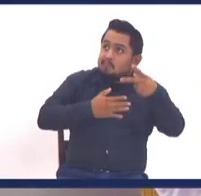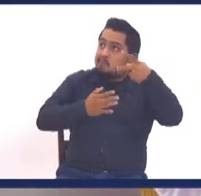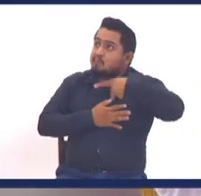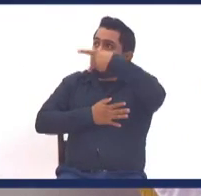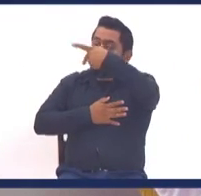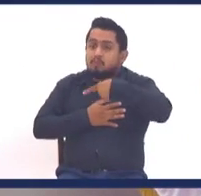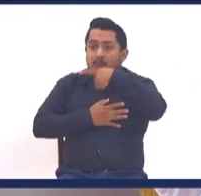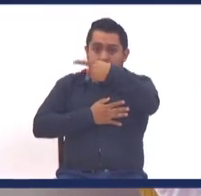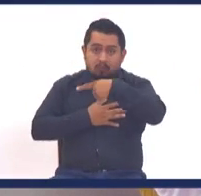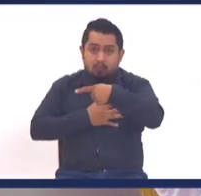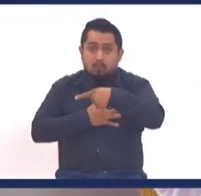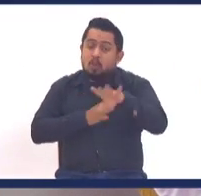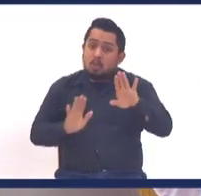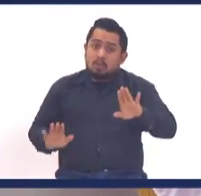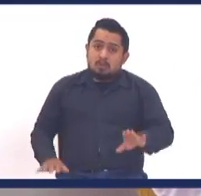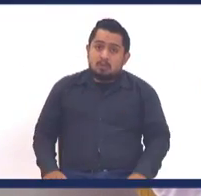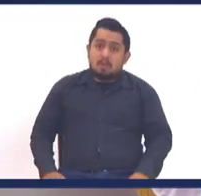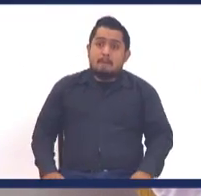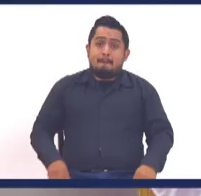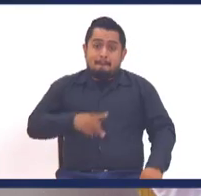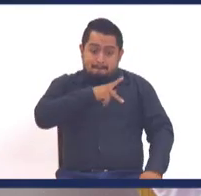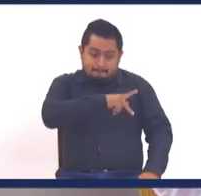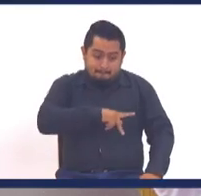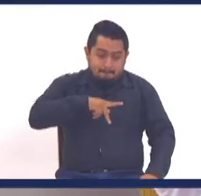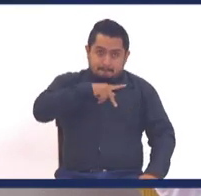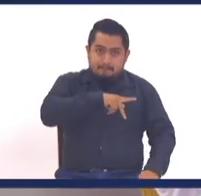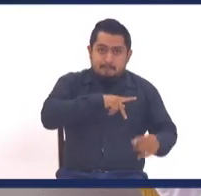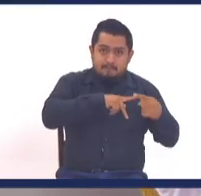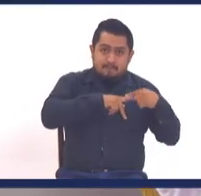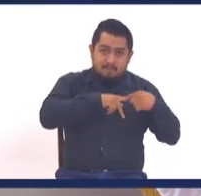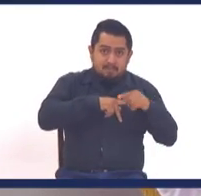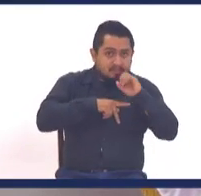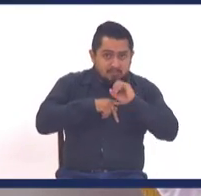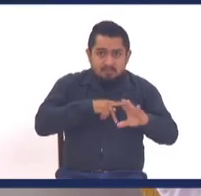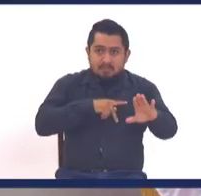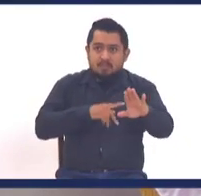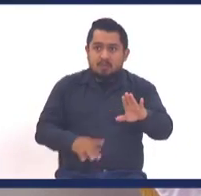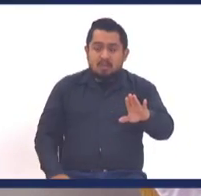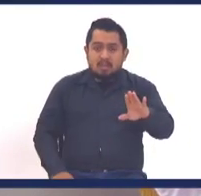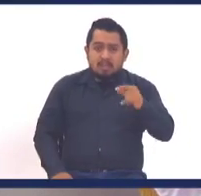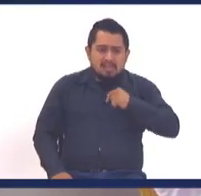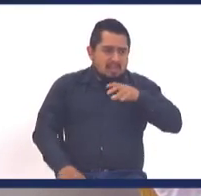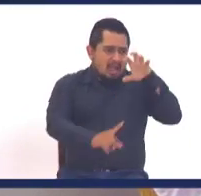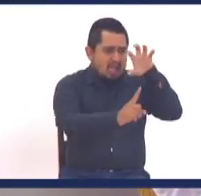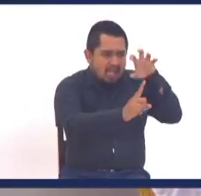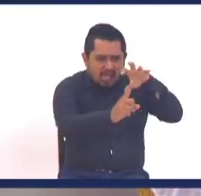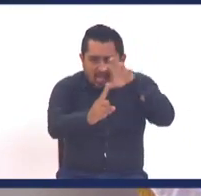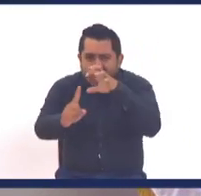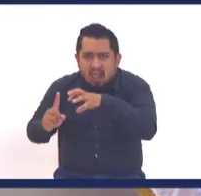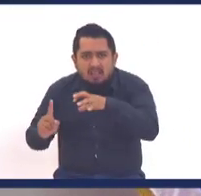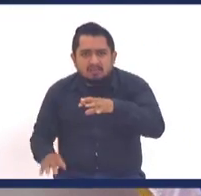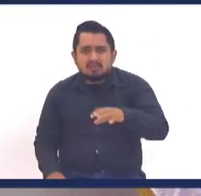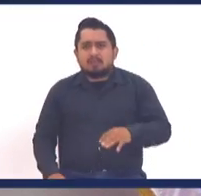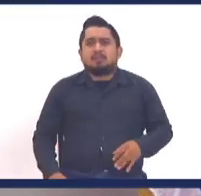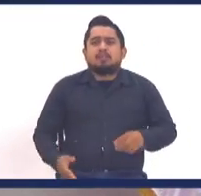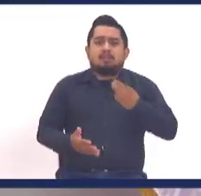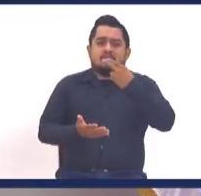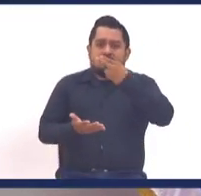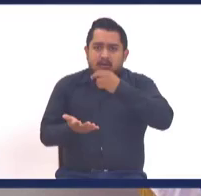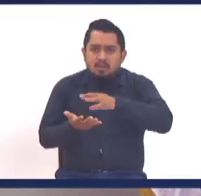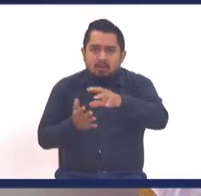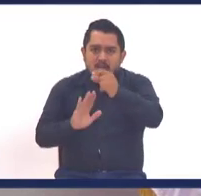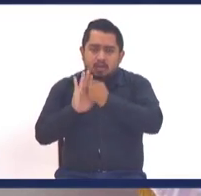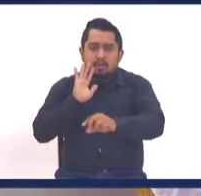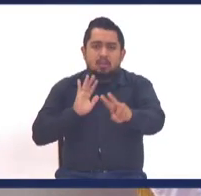Amigo y hermano, el apóstol Pablo ante Saulo de Tarso que respiraba amenazas de muerte. Lea conmigo Hechos versículo